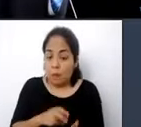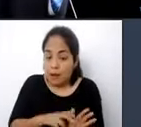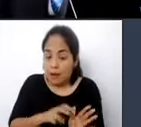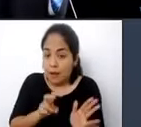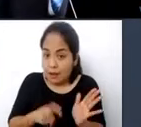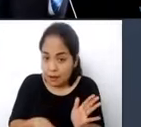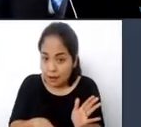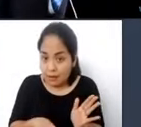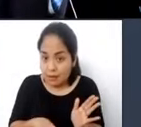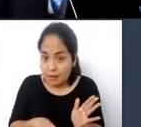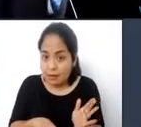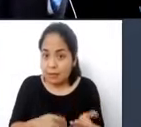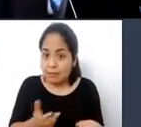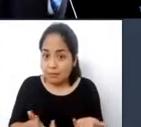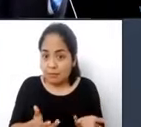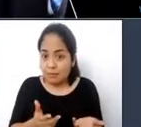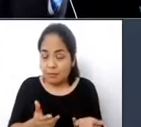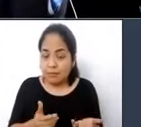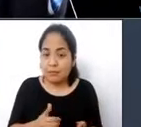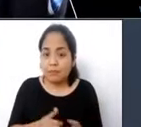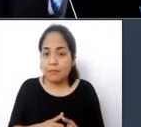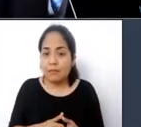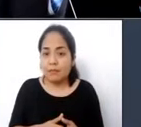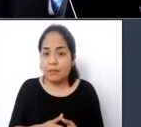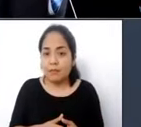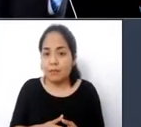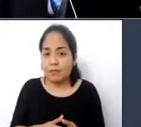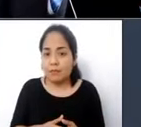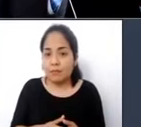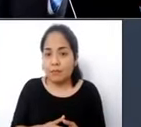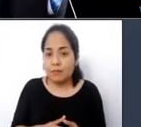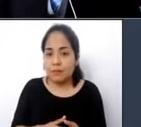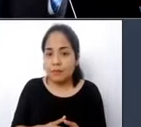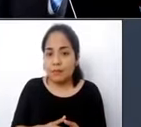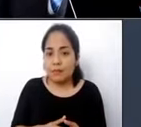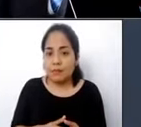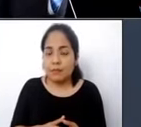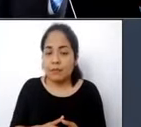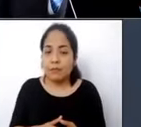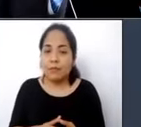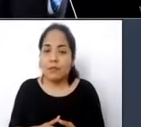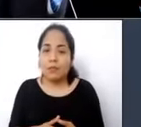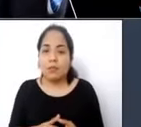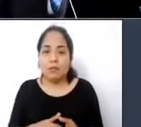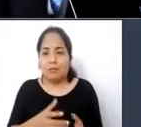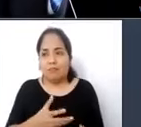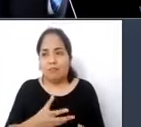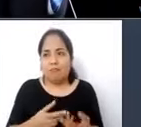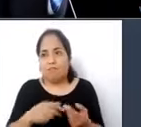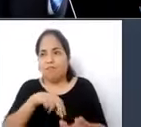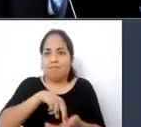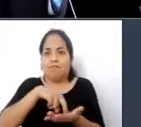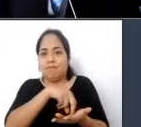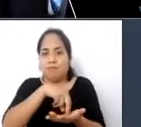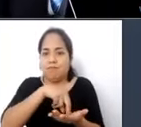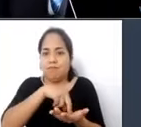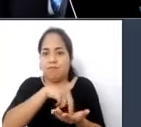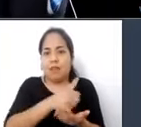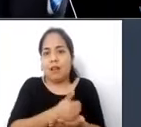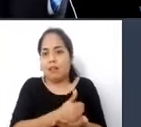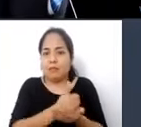desde el avión hasta el piso con un saco de papas llegué sin un zapato